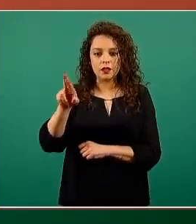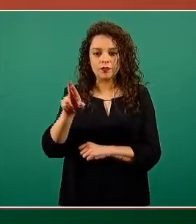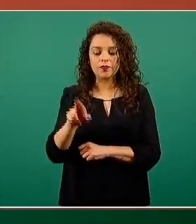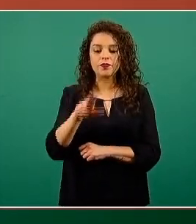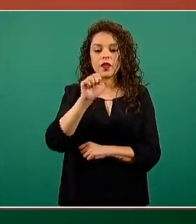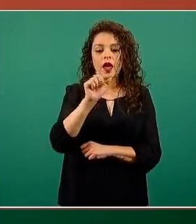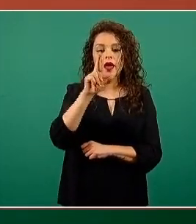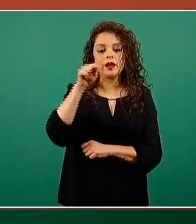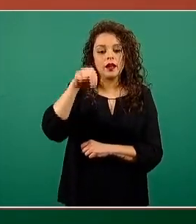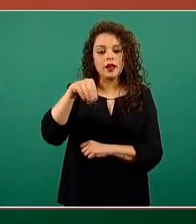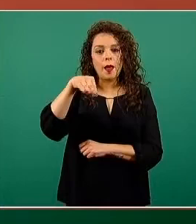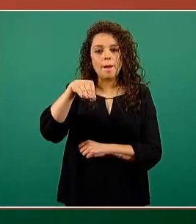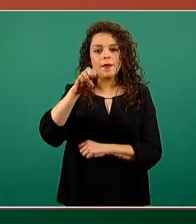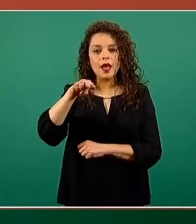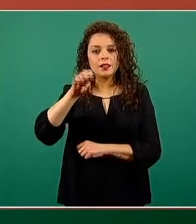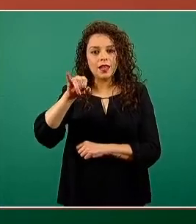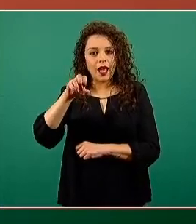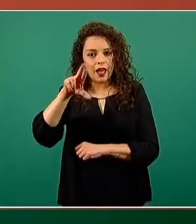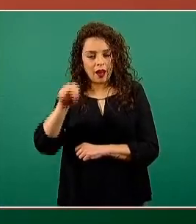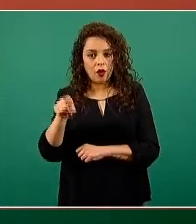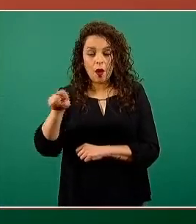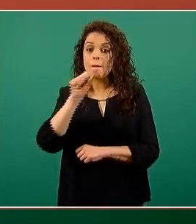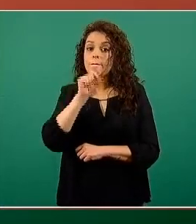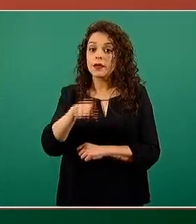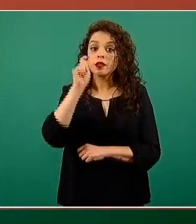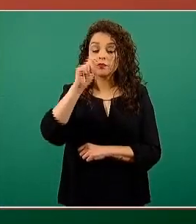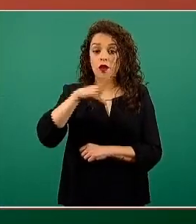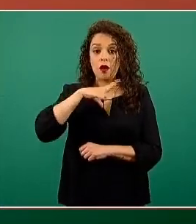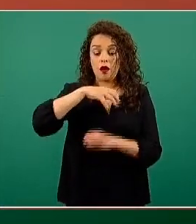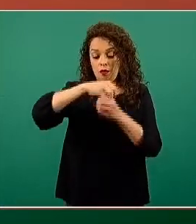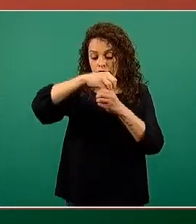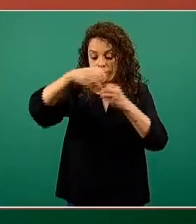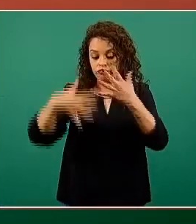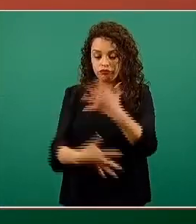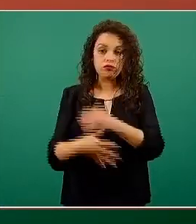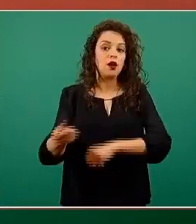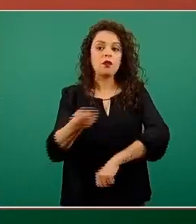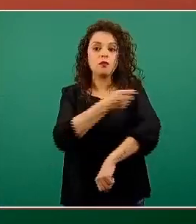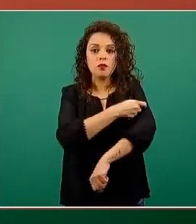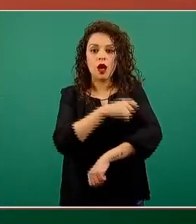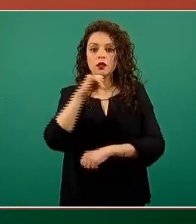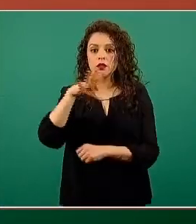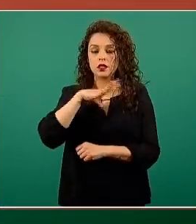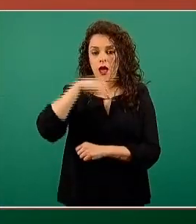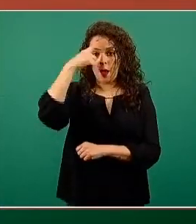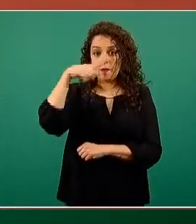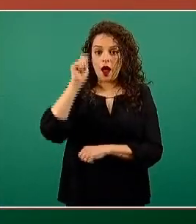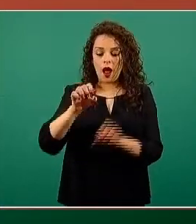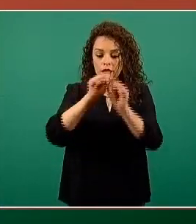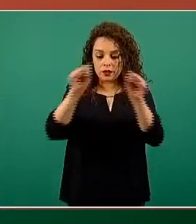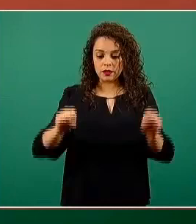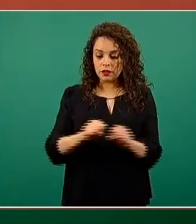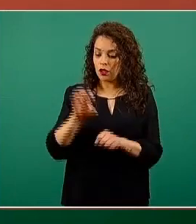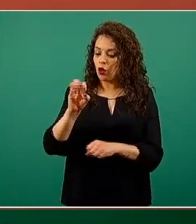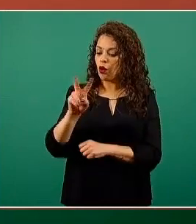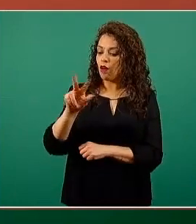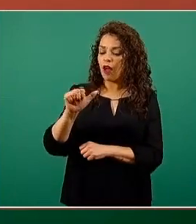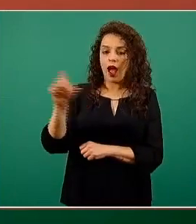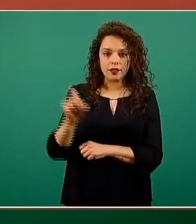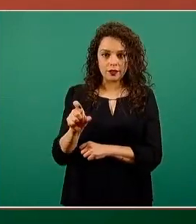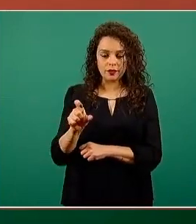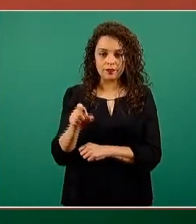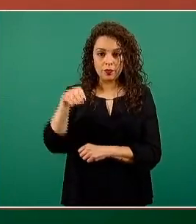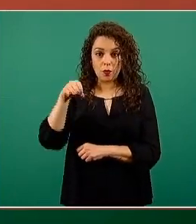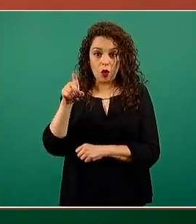mensajero, y forma parte del repertorio de vacunas potencialmente disponibles en el mecanismo COVAX. Moderna se ha